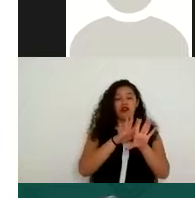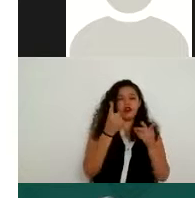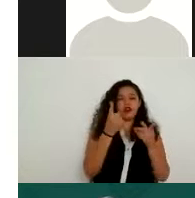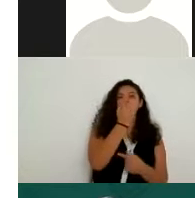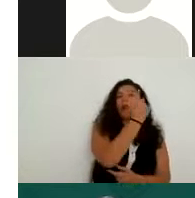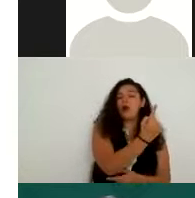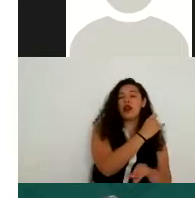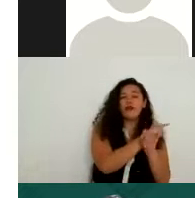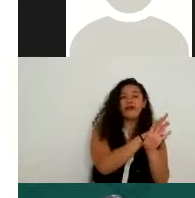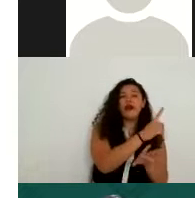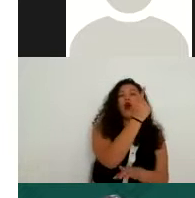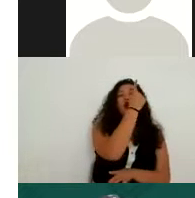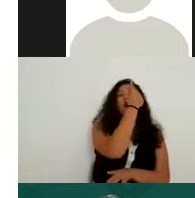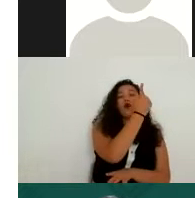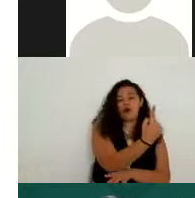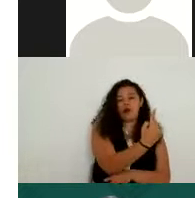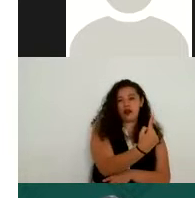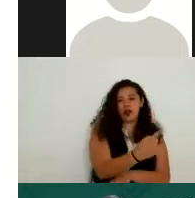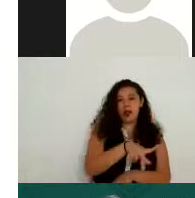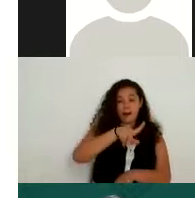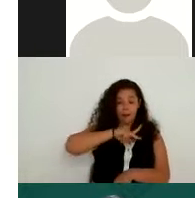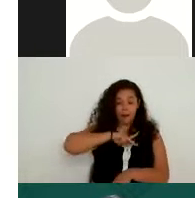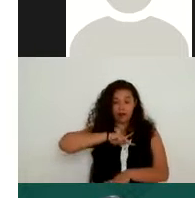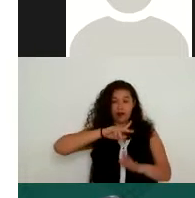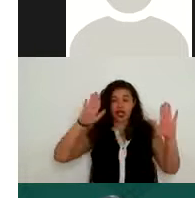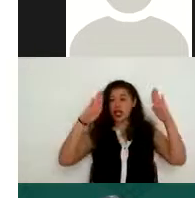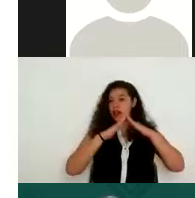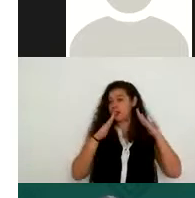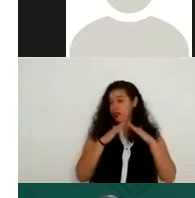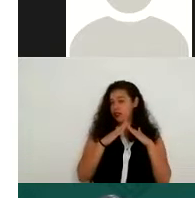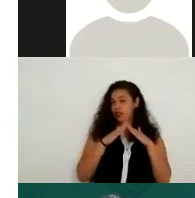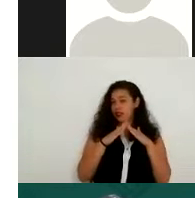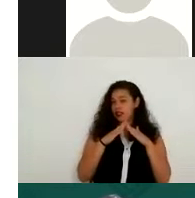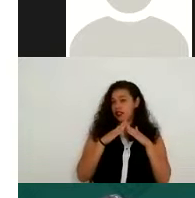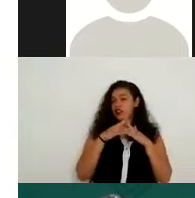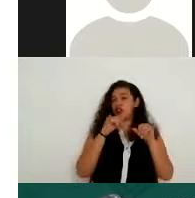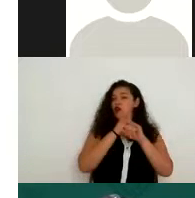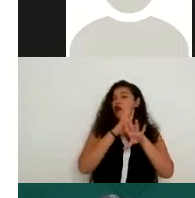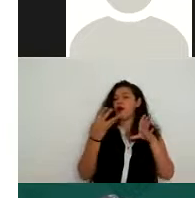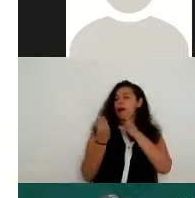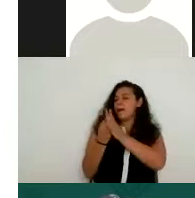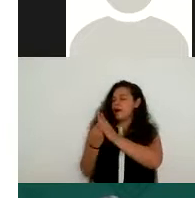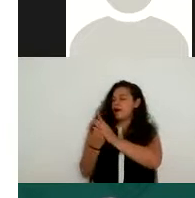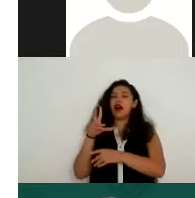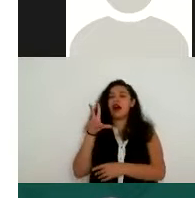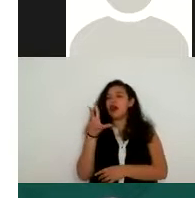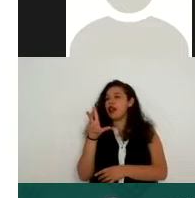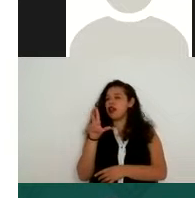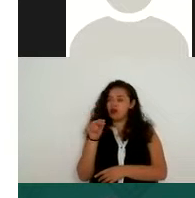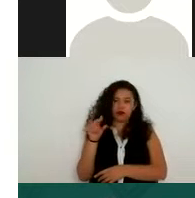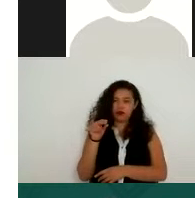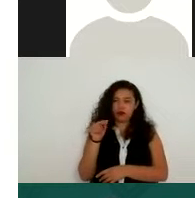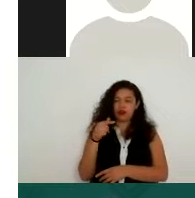no les hubiese dicho que es mi domicilio, ahí ya, este, no es un dato personal porque no me está identificando, ¿cierto? Pero